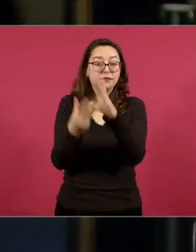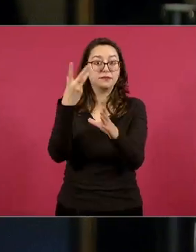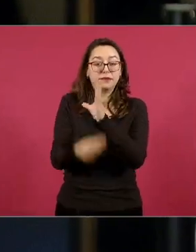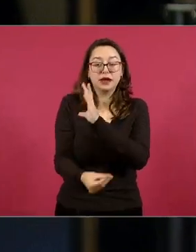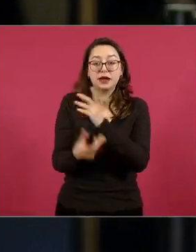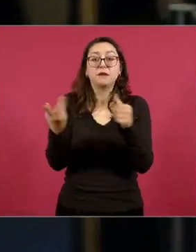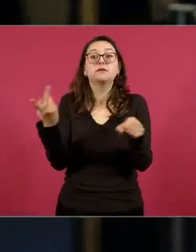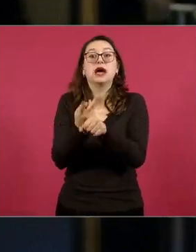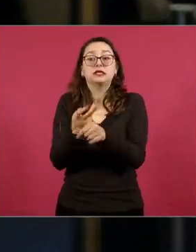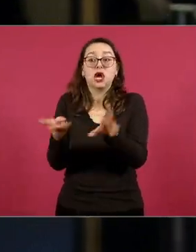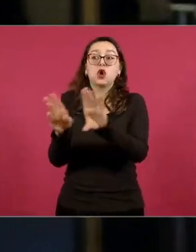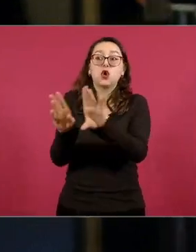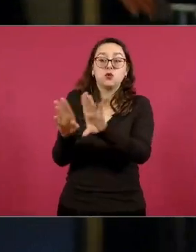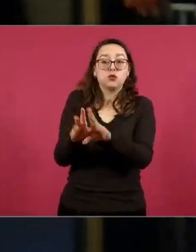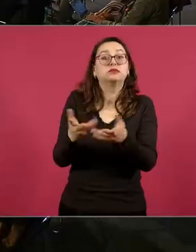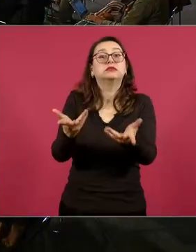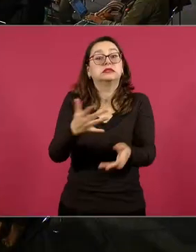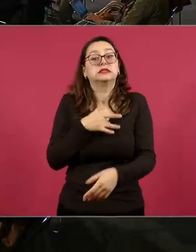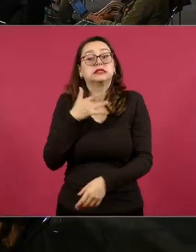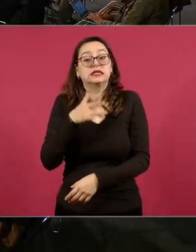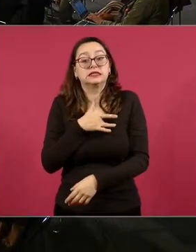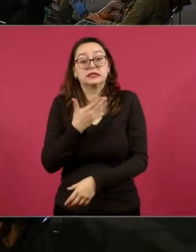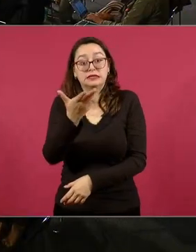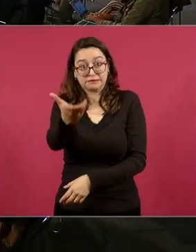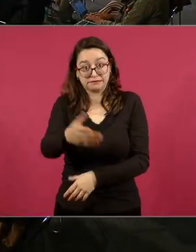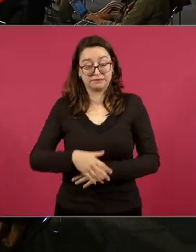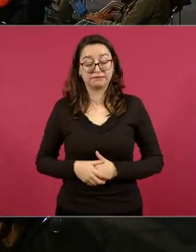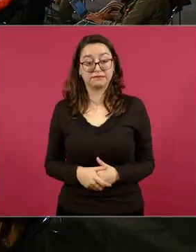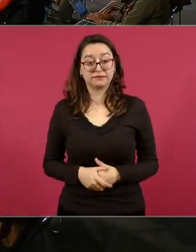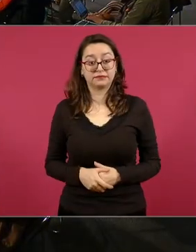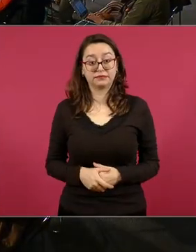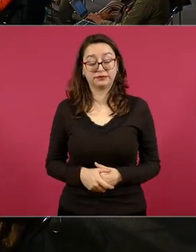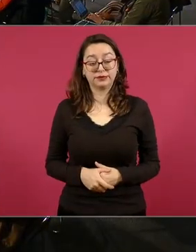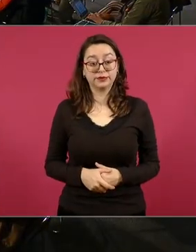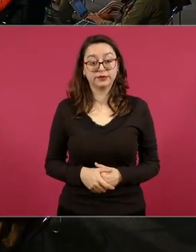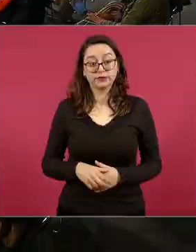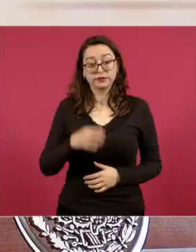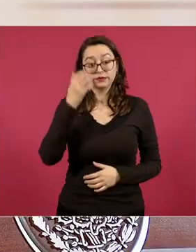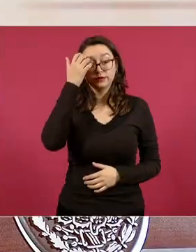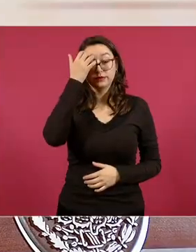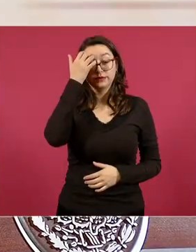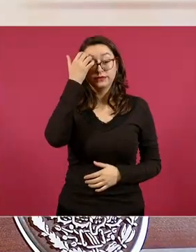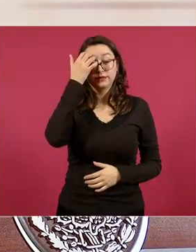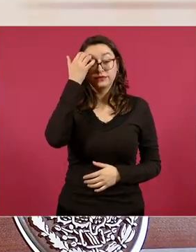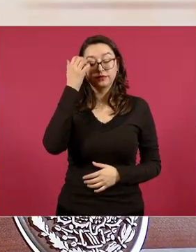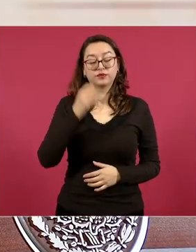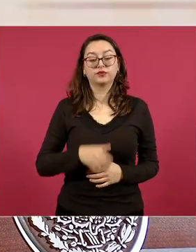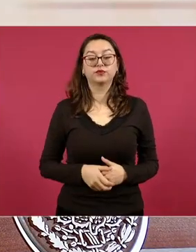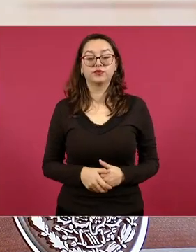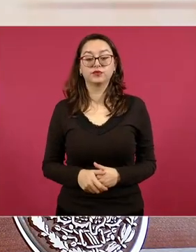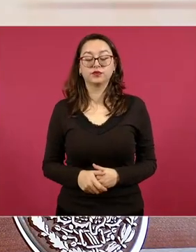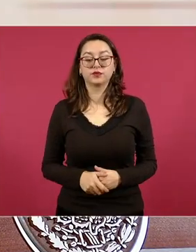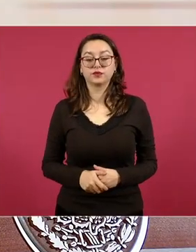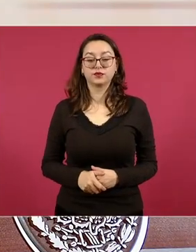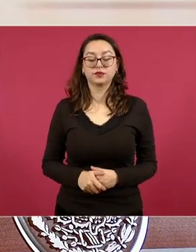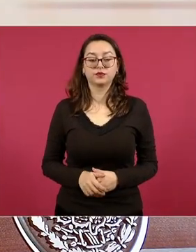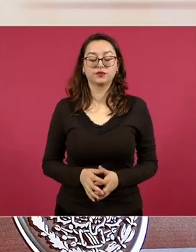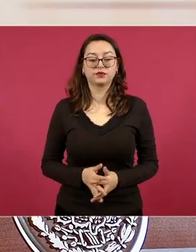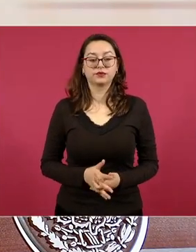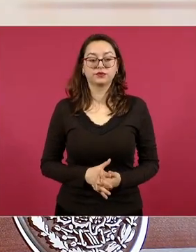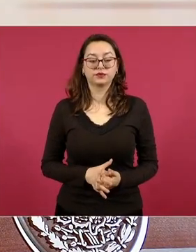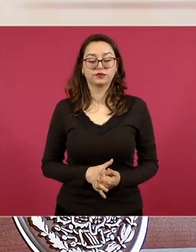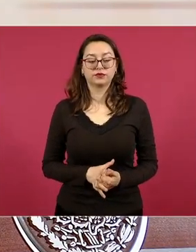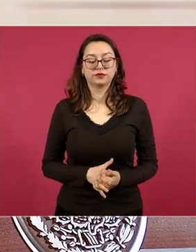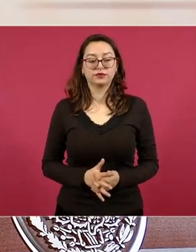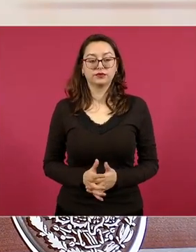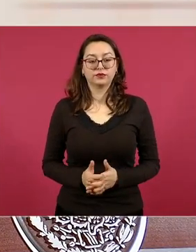también del tema de las matas presidente muchas gracias si estamos buscando opciones María Luisa Alvores está viendo lo